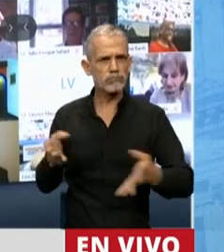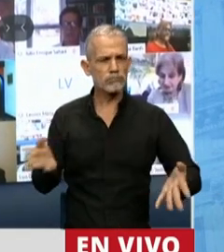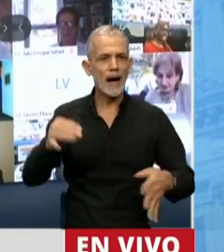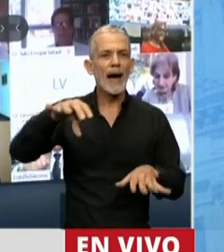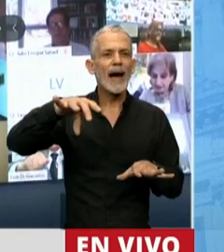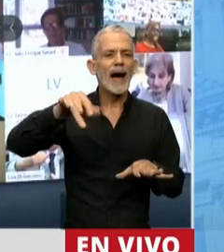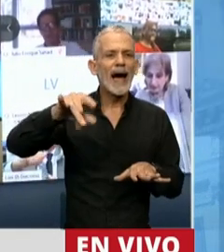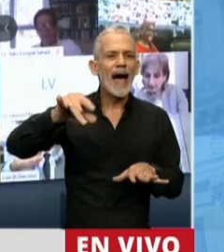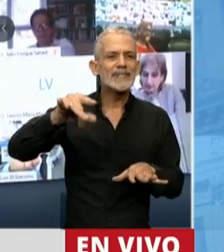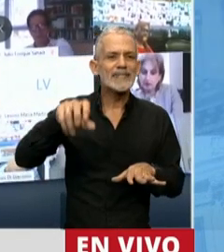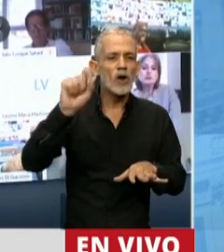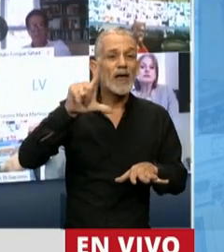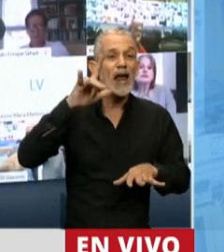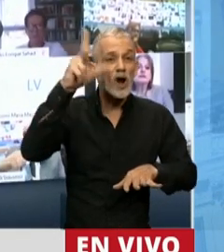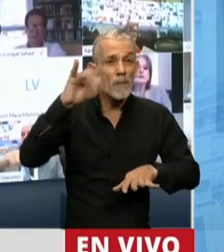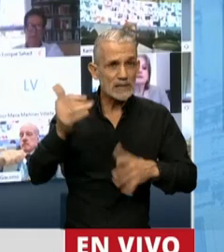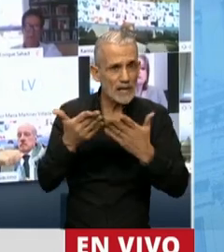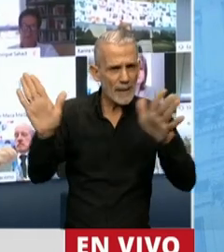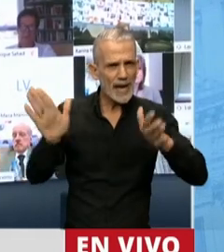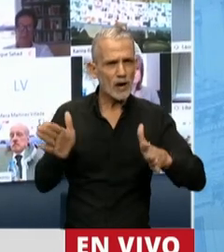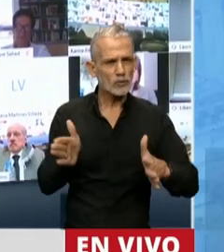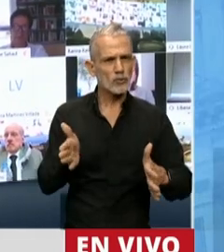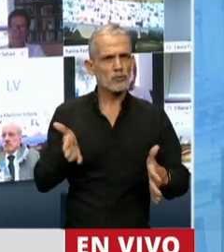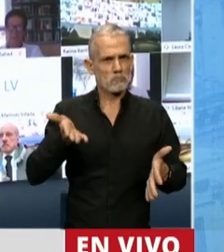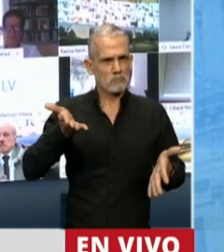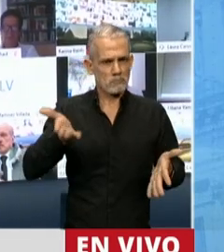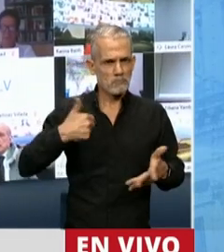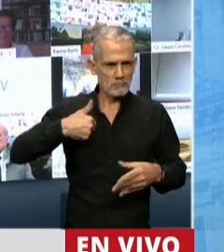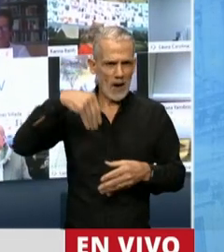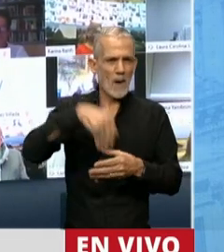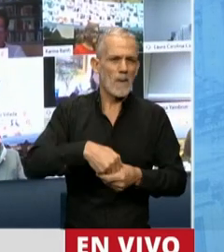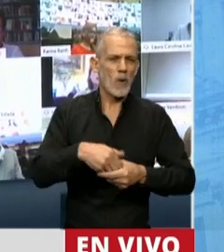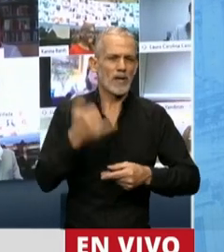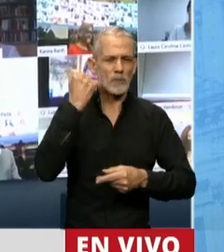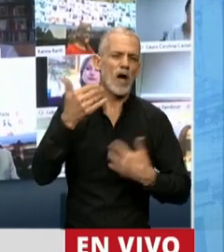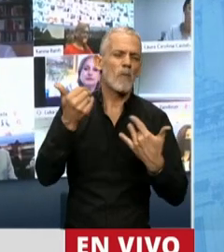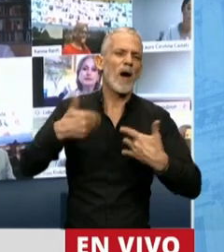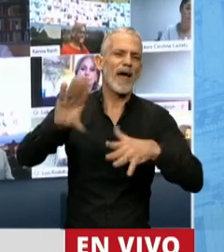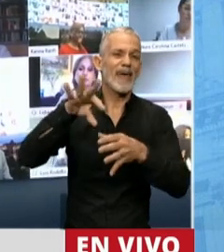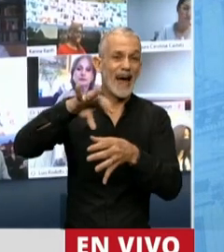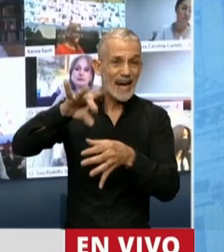los casinos de Cristóbal López abiertos, porque acá le votamos la impunidad.